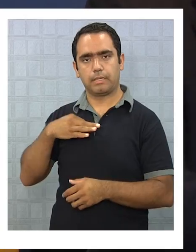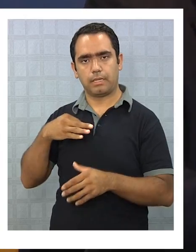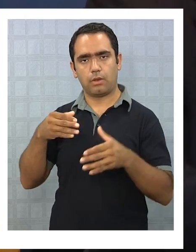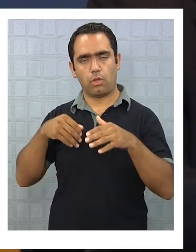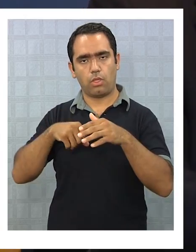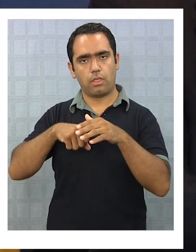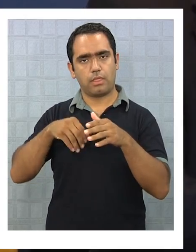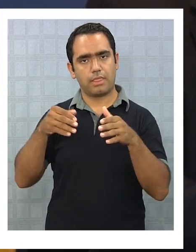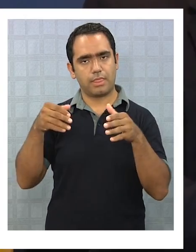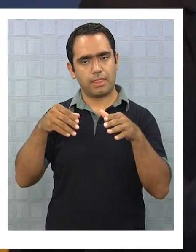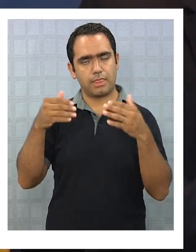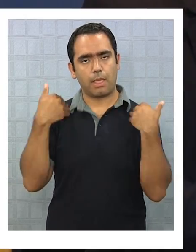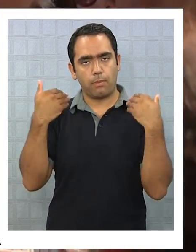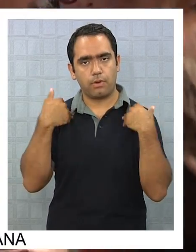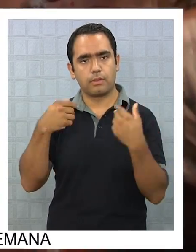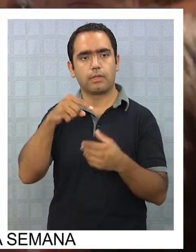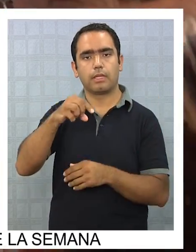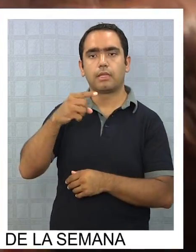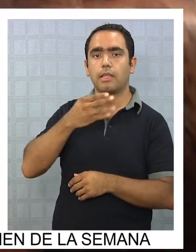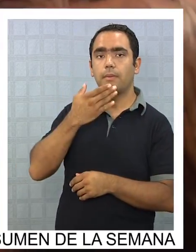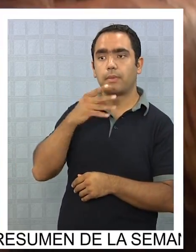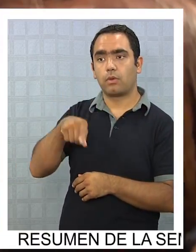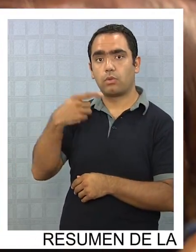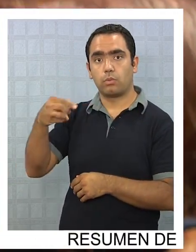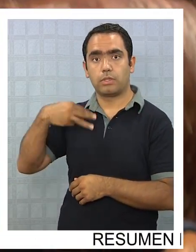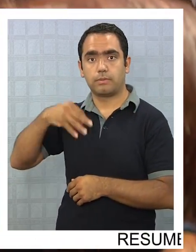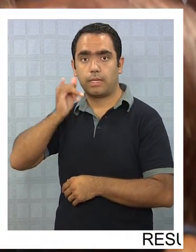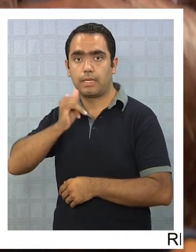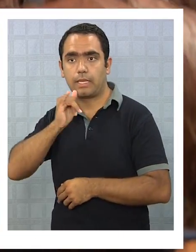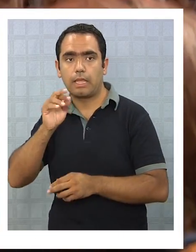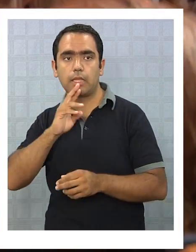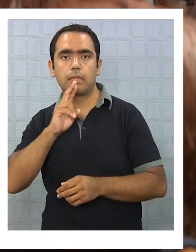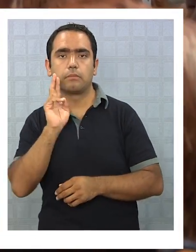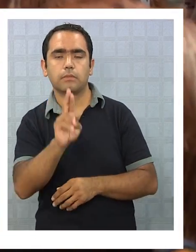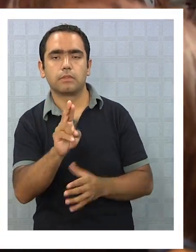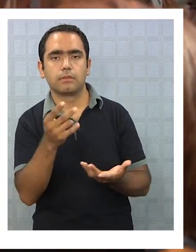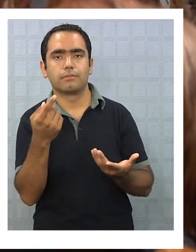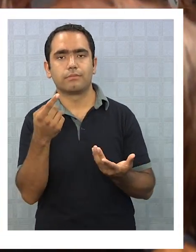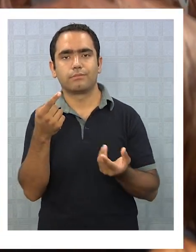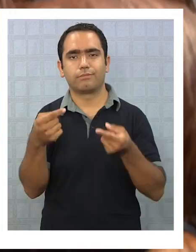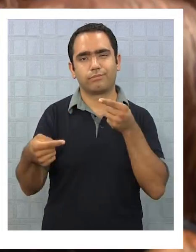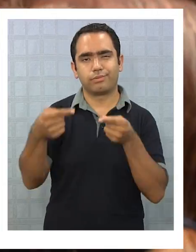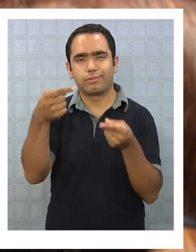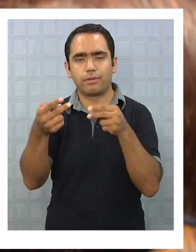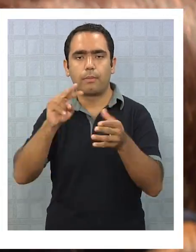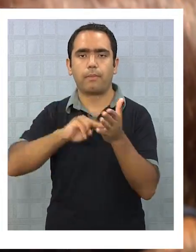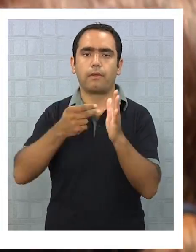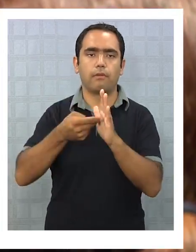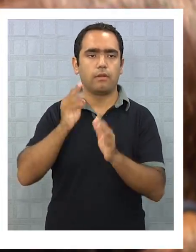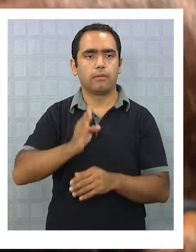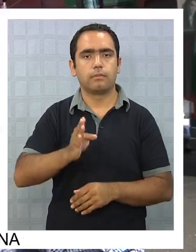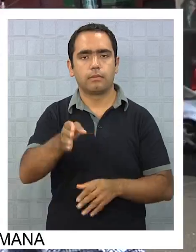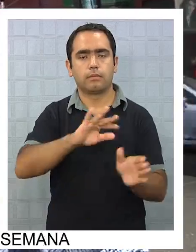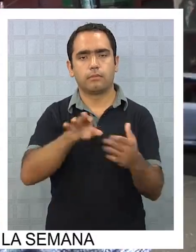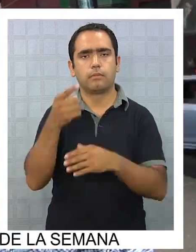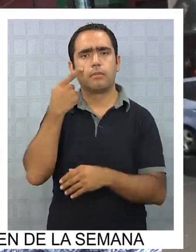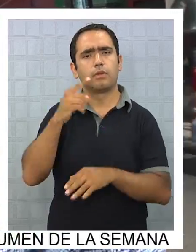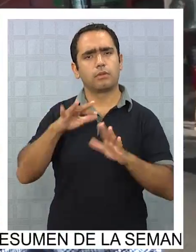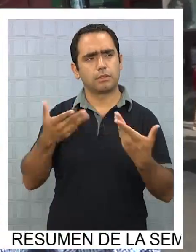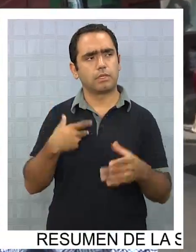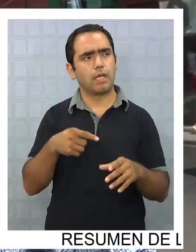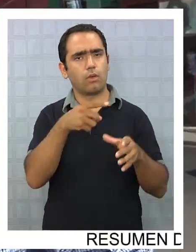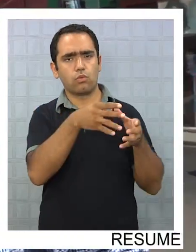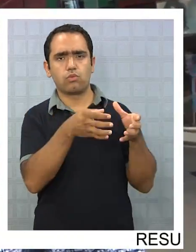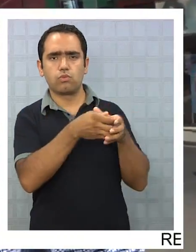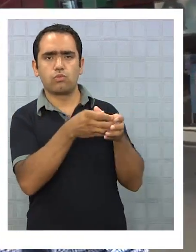deportes por un lado y el municipio de Iquique por otro responden y la polémica continúa. Había un acuerdo